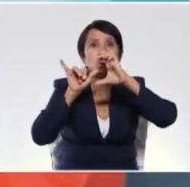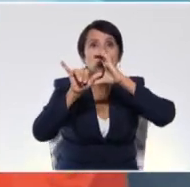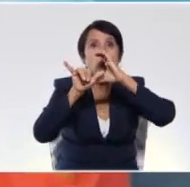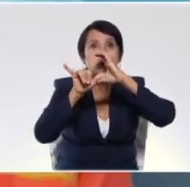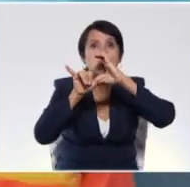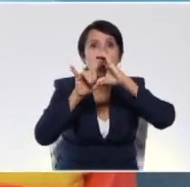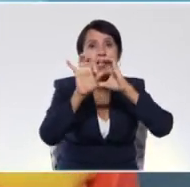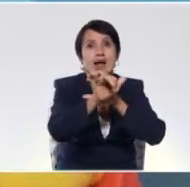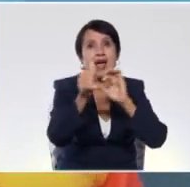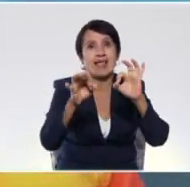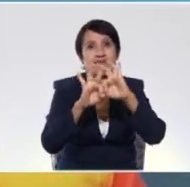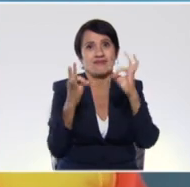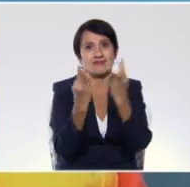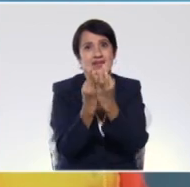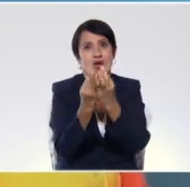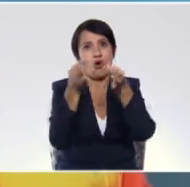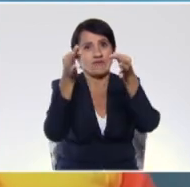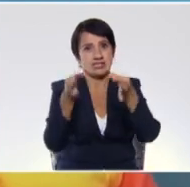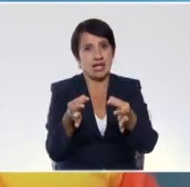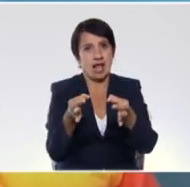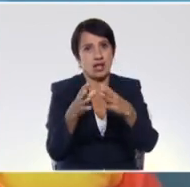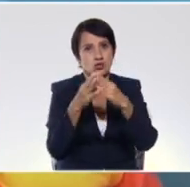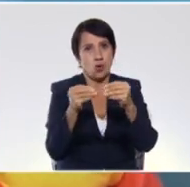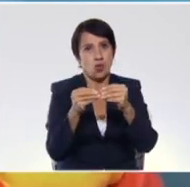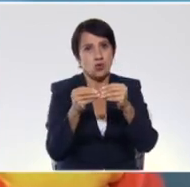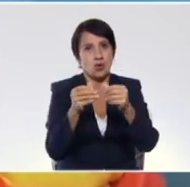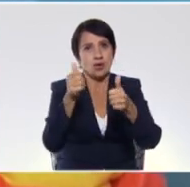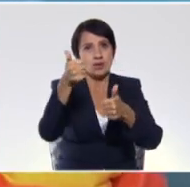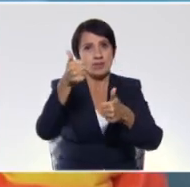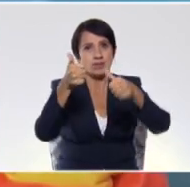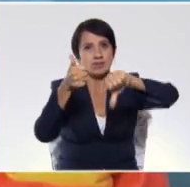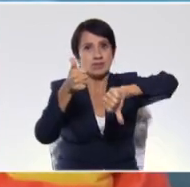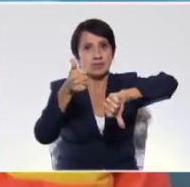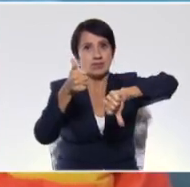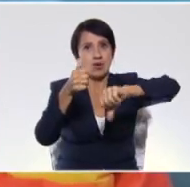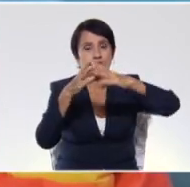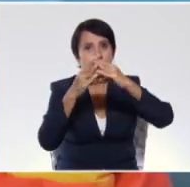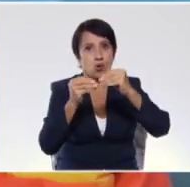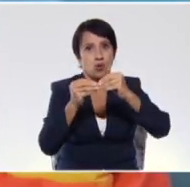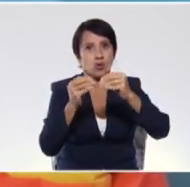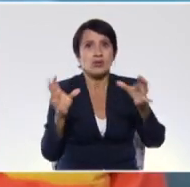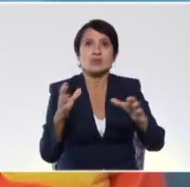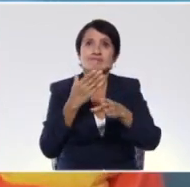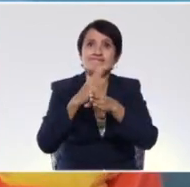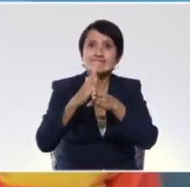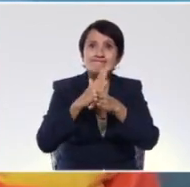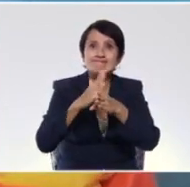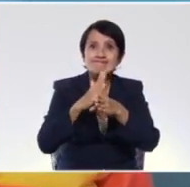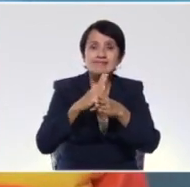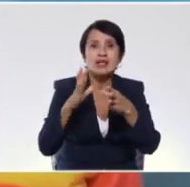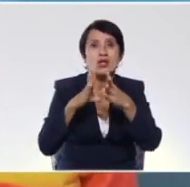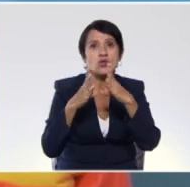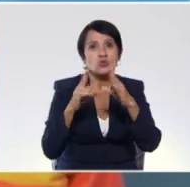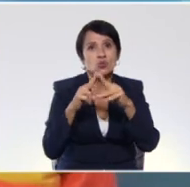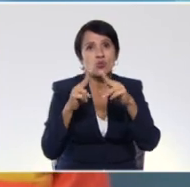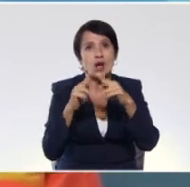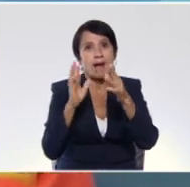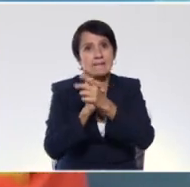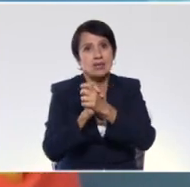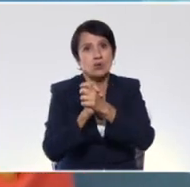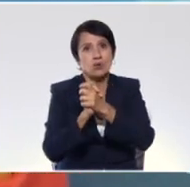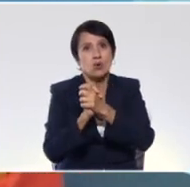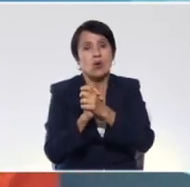Cada Familia Una Escuela Oficial. Allí se suscriben y le dan me gusta y, bueno, lo comparten entre sus conocidos.